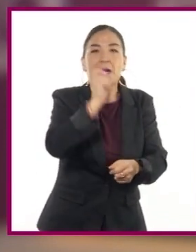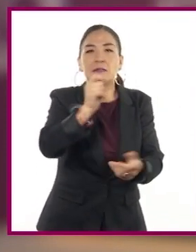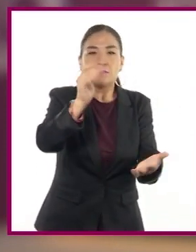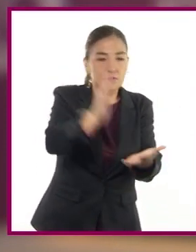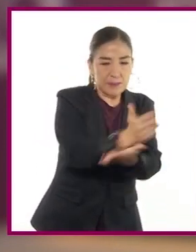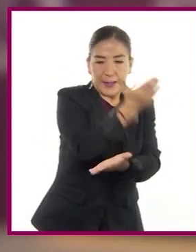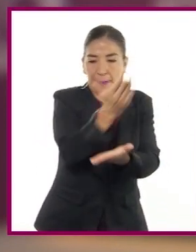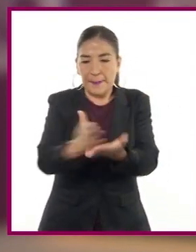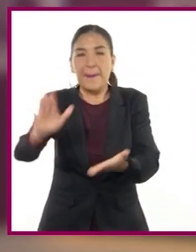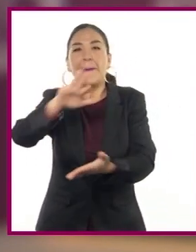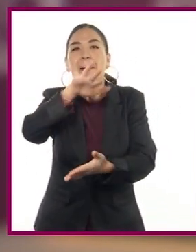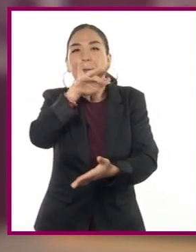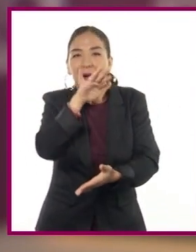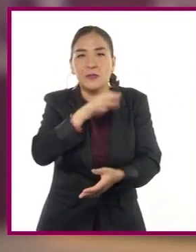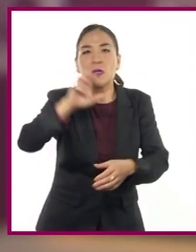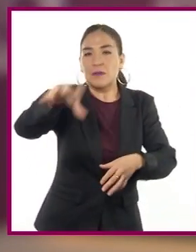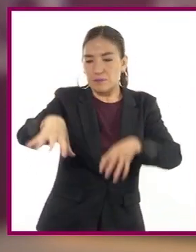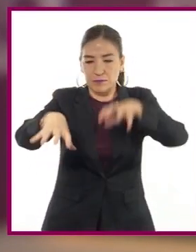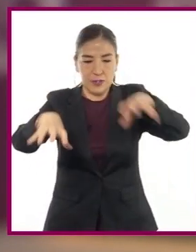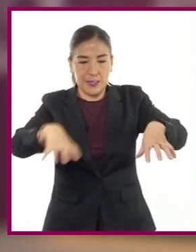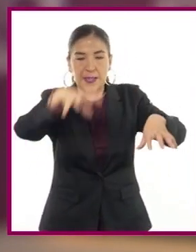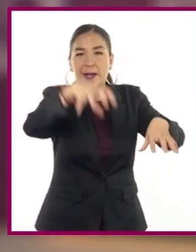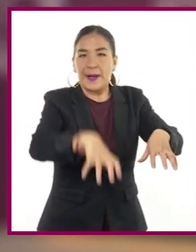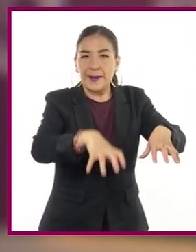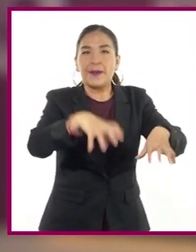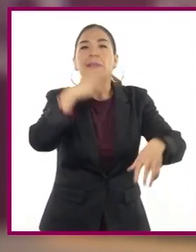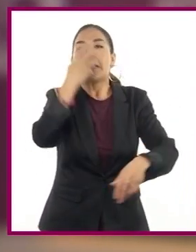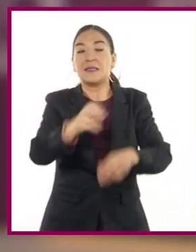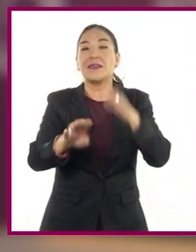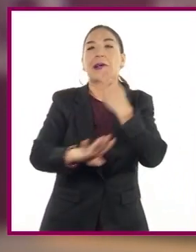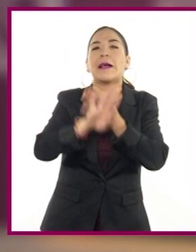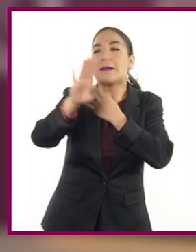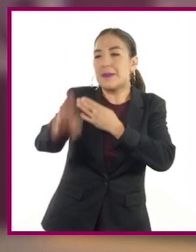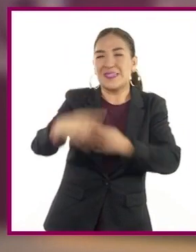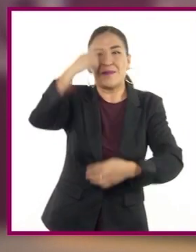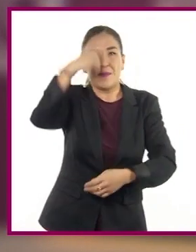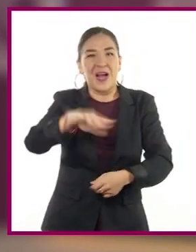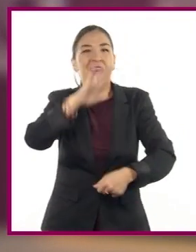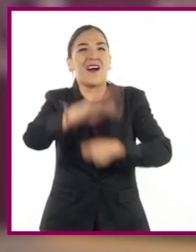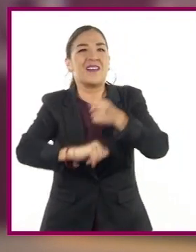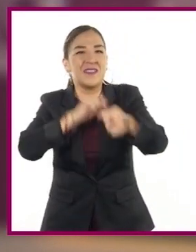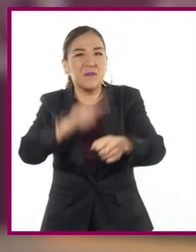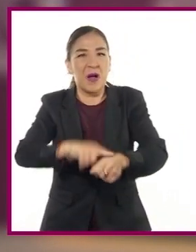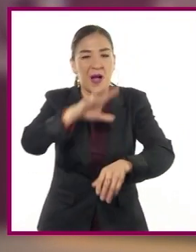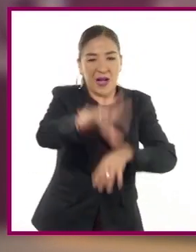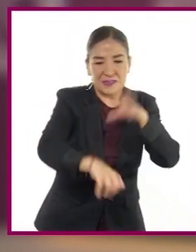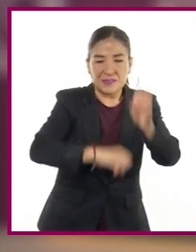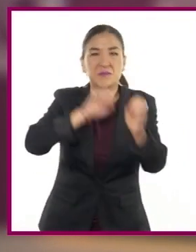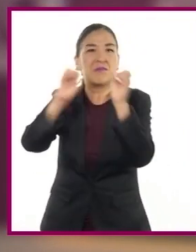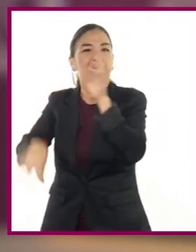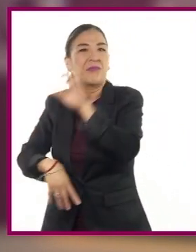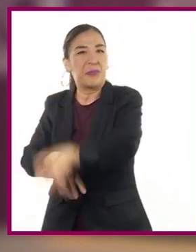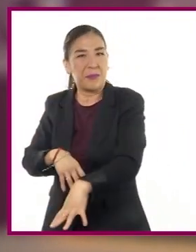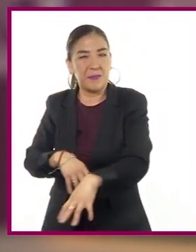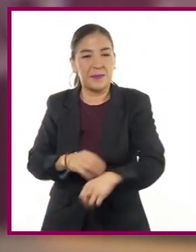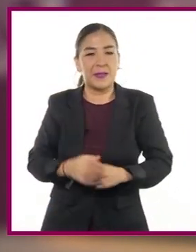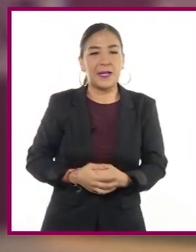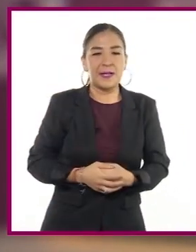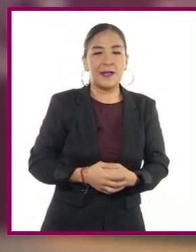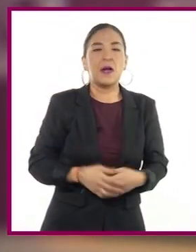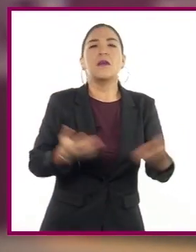asignación de espacios para colocar la basura, evitando que los animales la tiren. Hacer